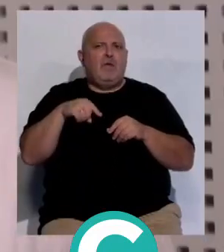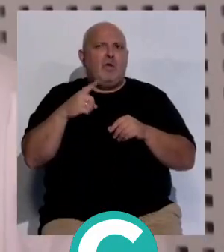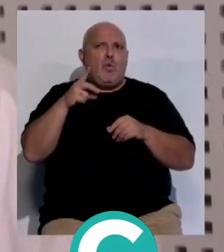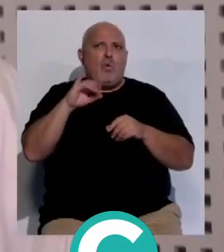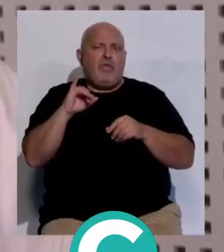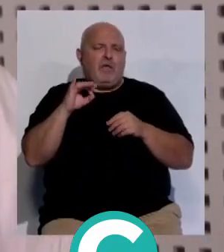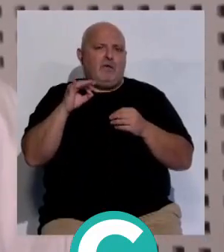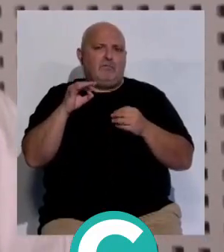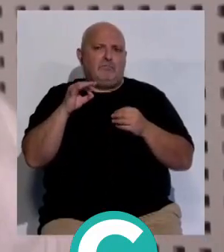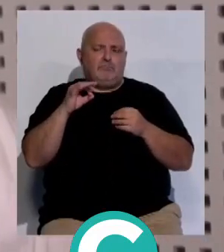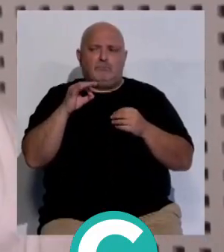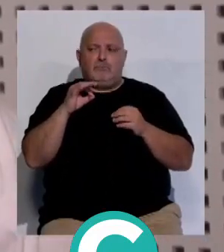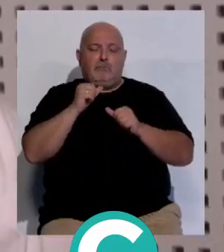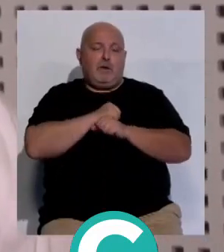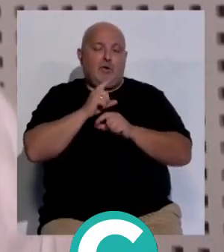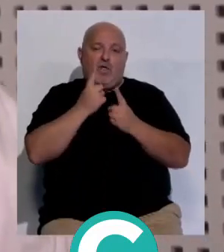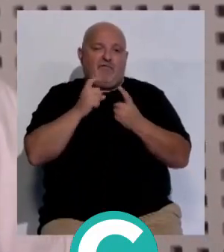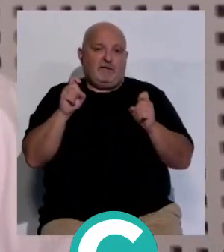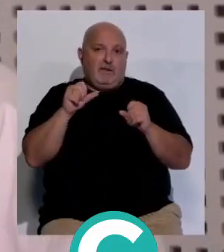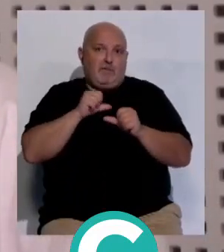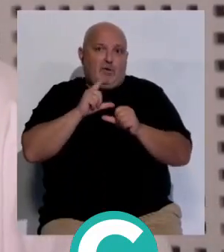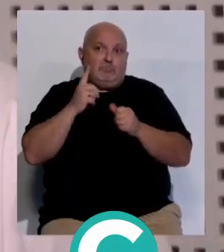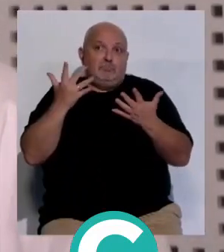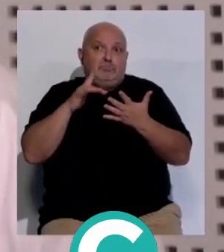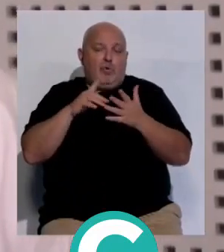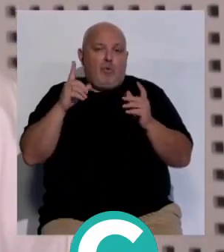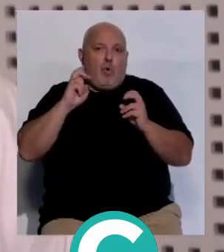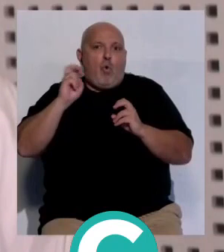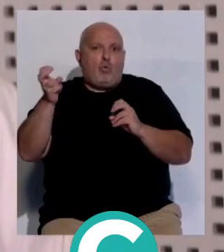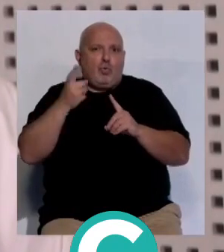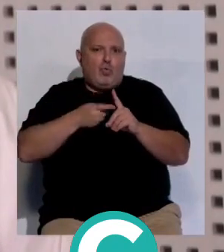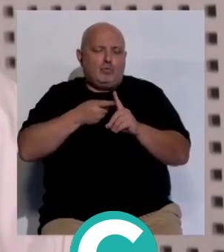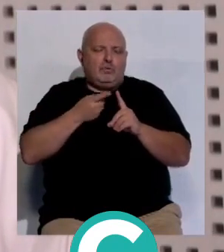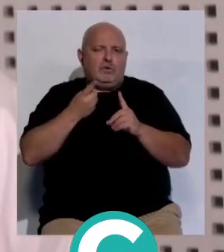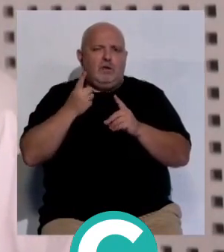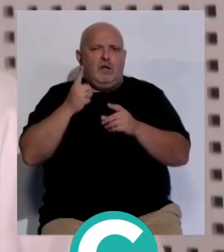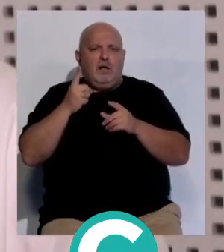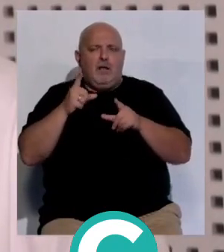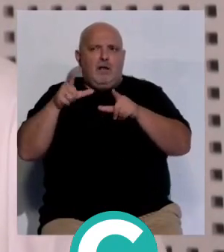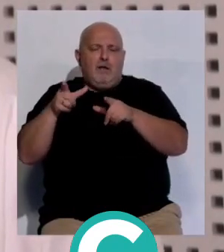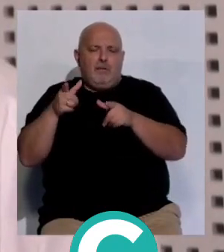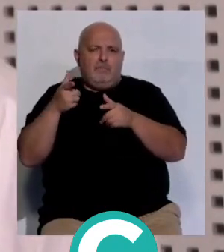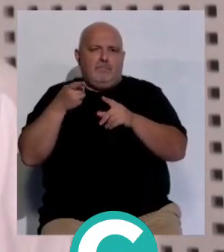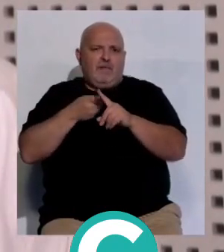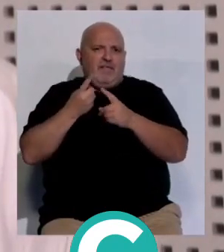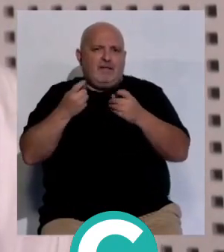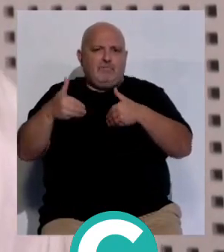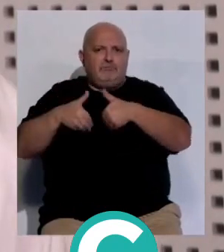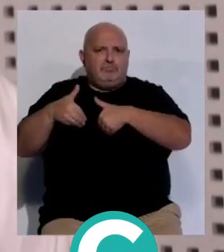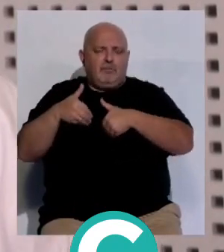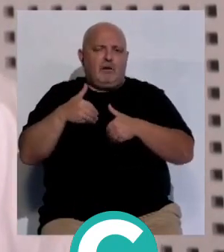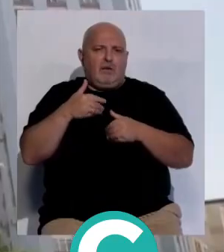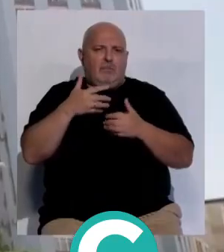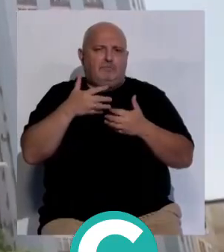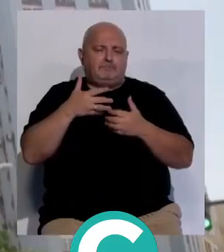ser una UCI esperemos que no haga falta que se pueda integrar en el sistema asistencial y en las necesidades que pudieran